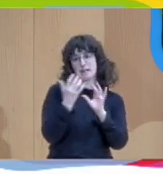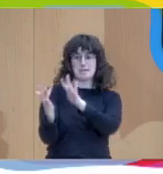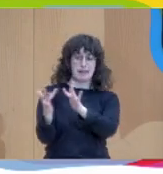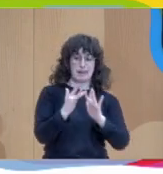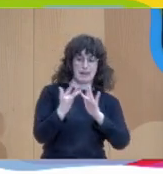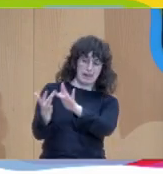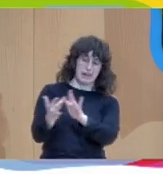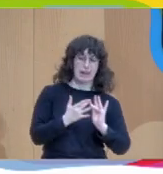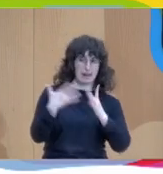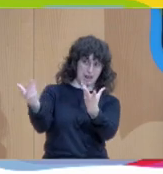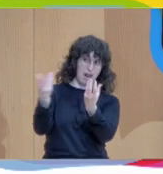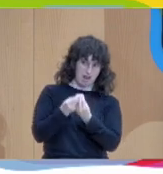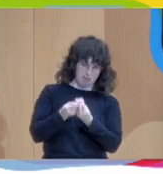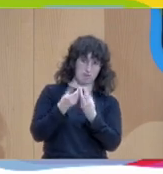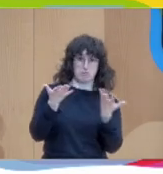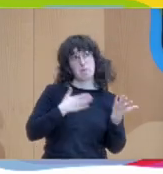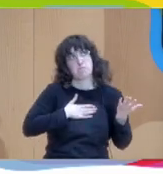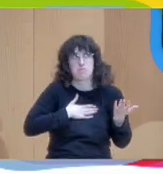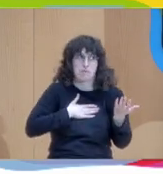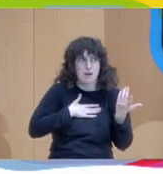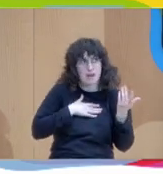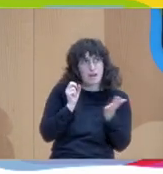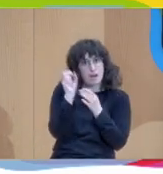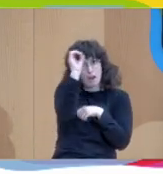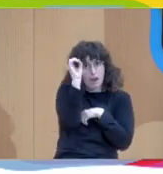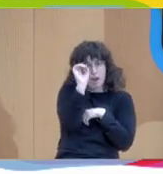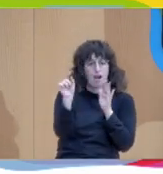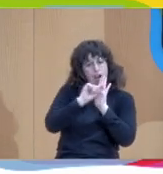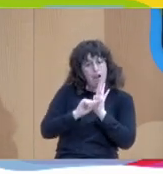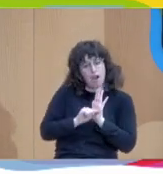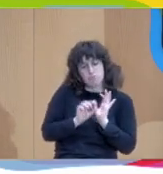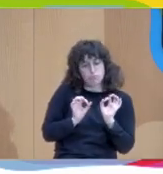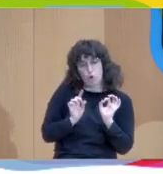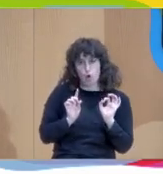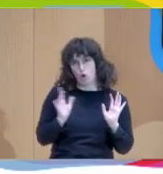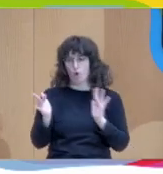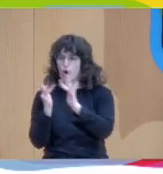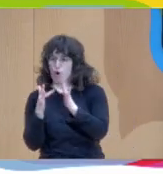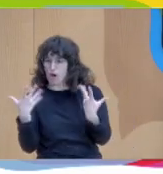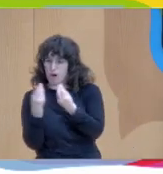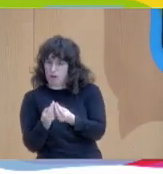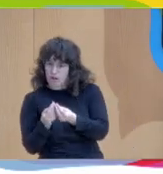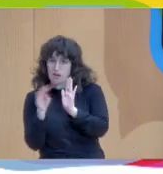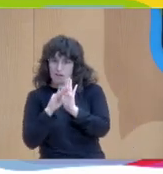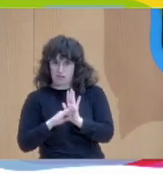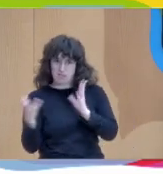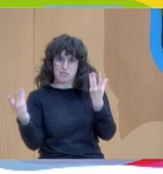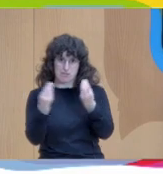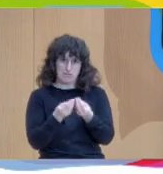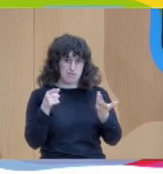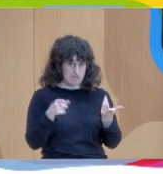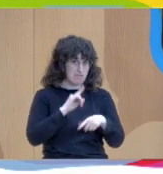perspectiva y todo eso hace que sea todo mucho más real mucho más creíble la gente se siente mejor y yo creo que al final eso lo que produce